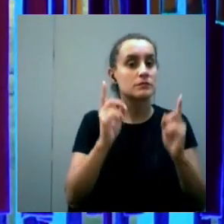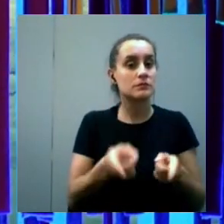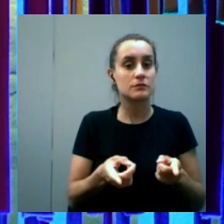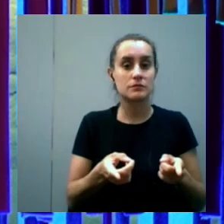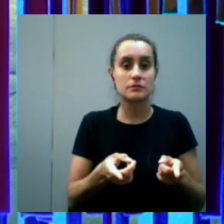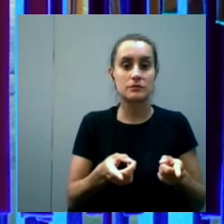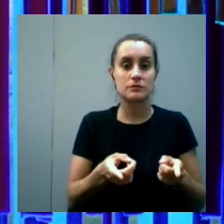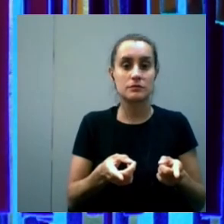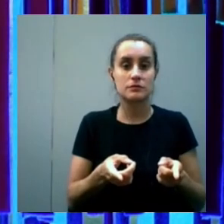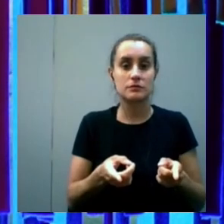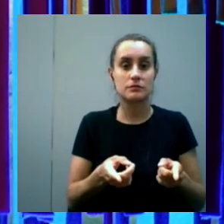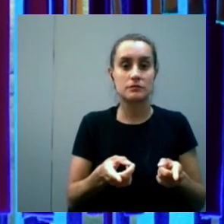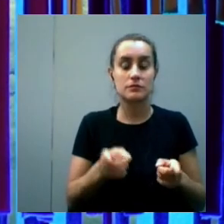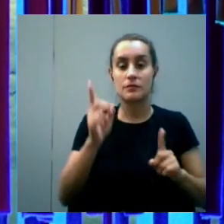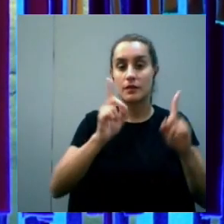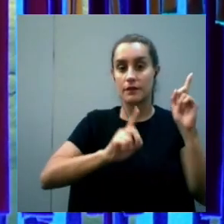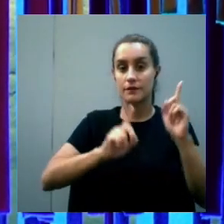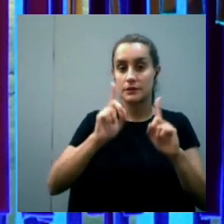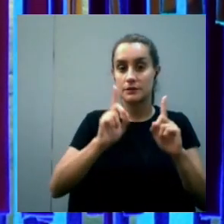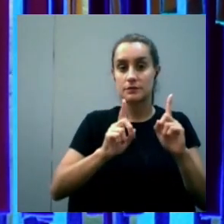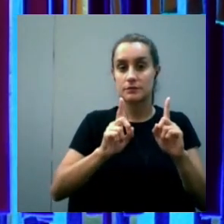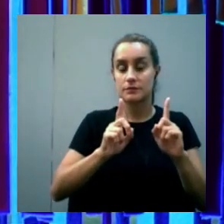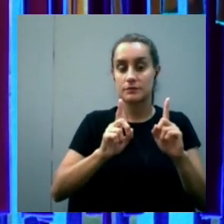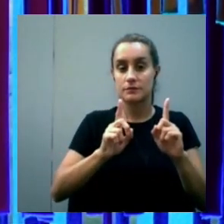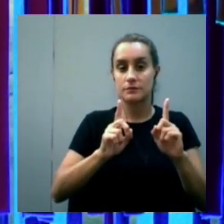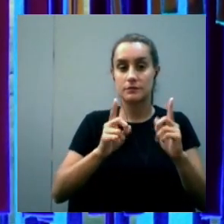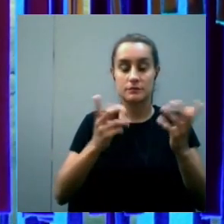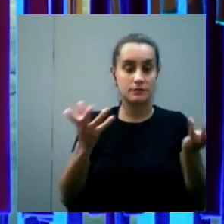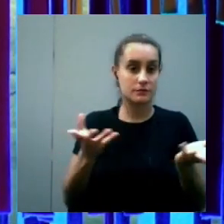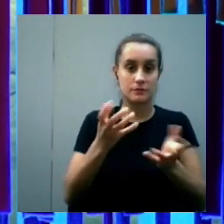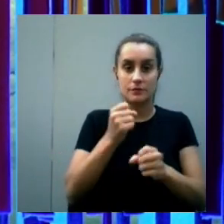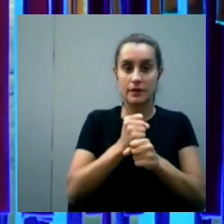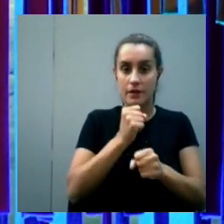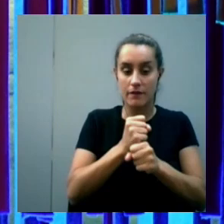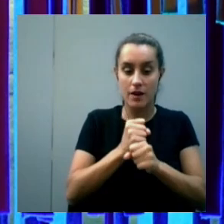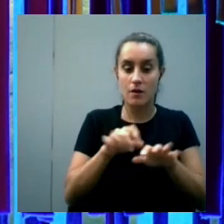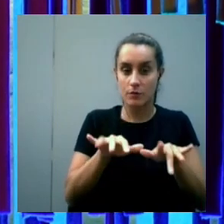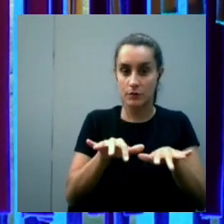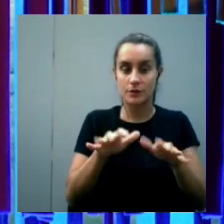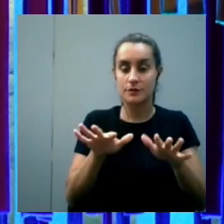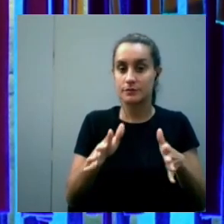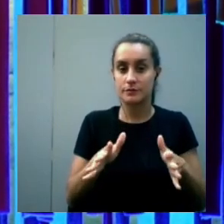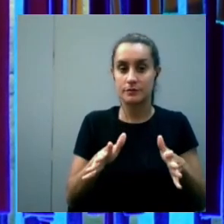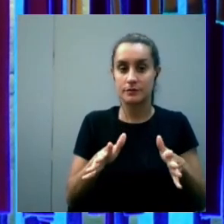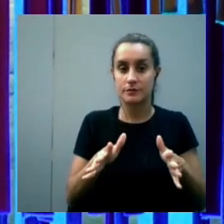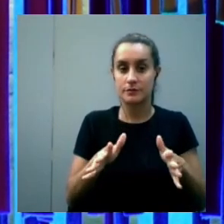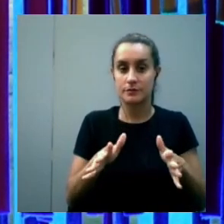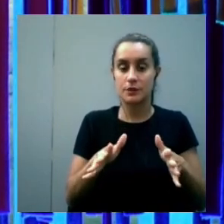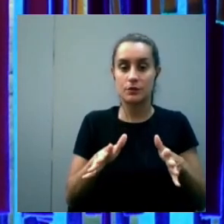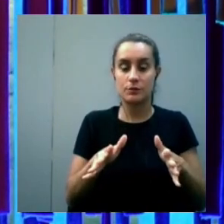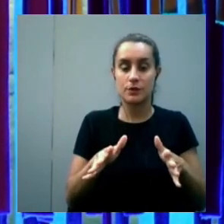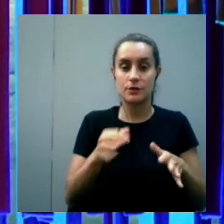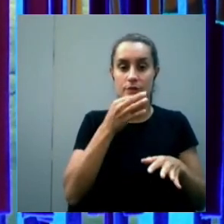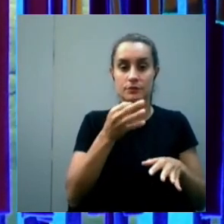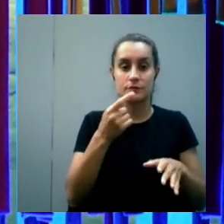de estar en de trabajar en computaciones que es que esto no para nunca